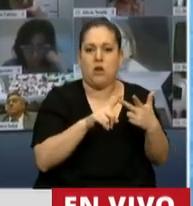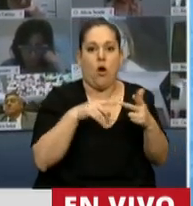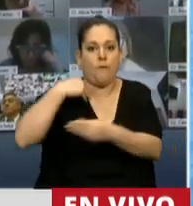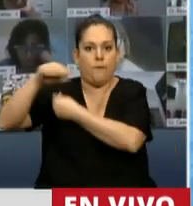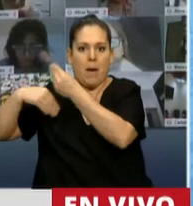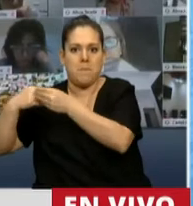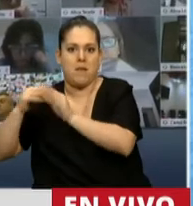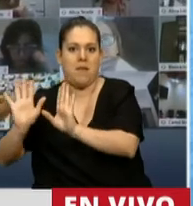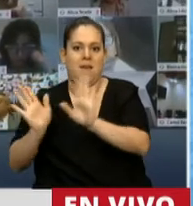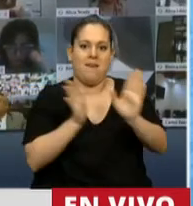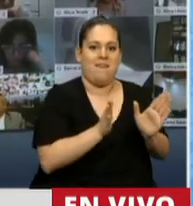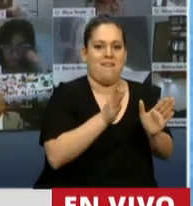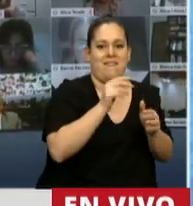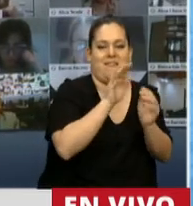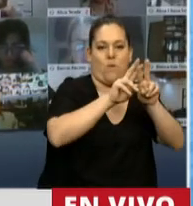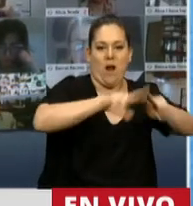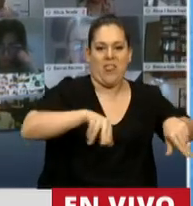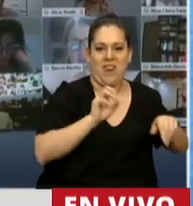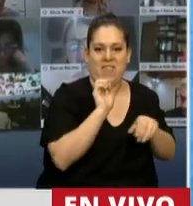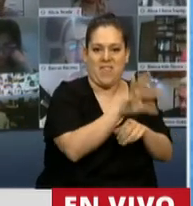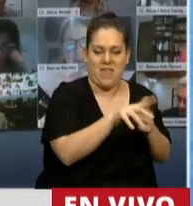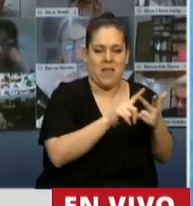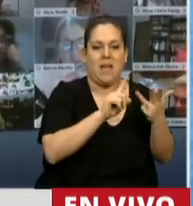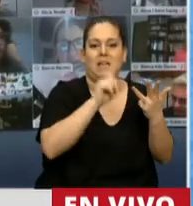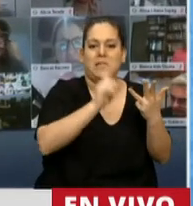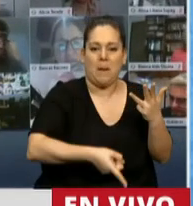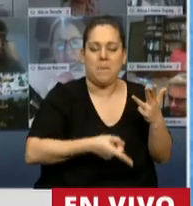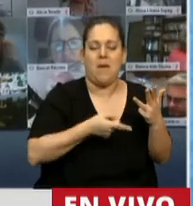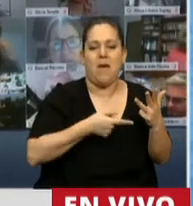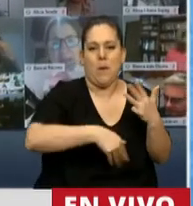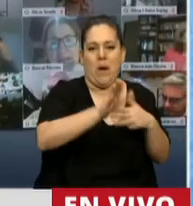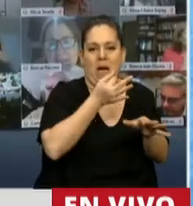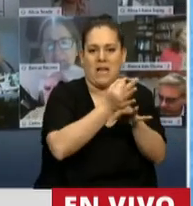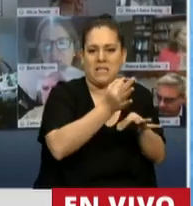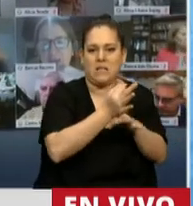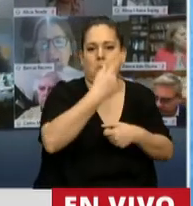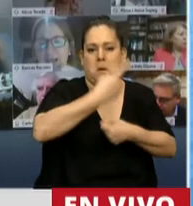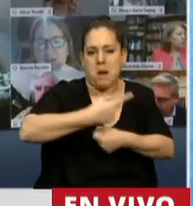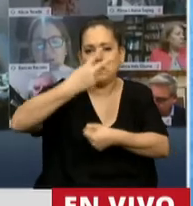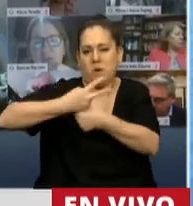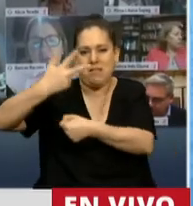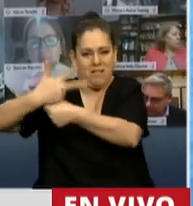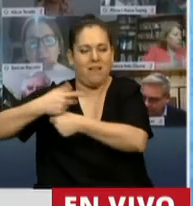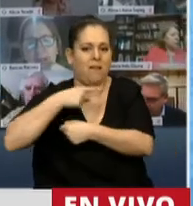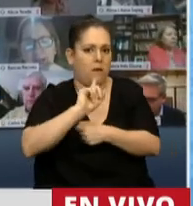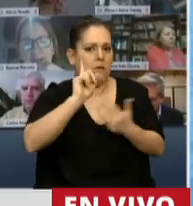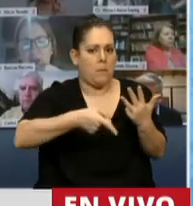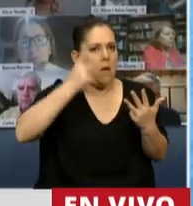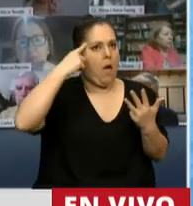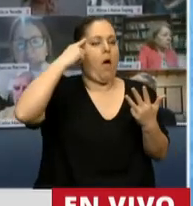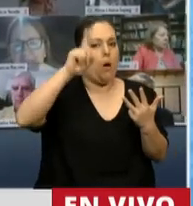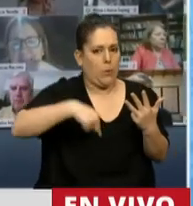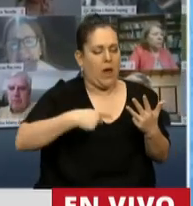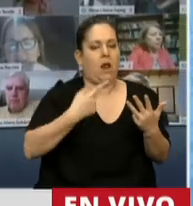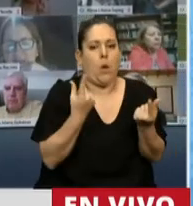familia, igualan condiciones para el acceso a la educación formal, propician el desarrollo de valores,